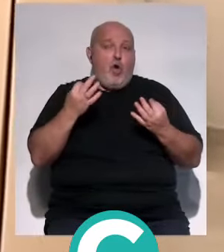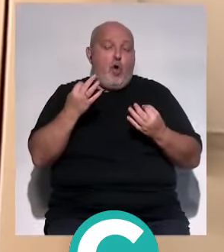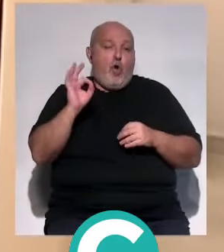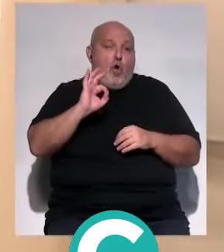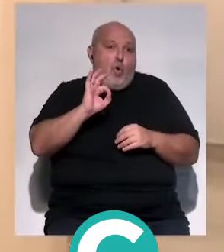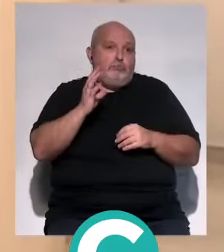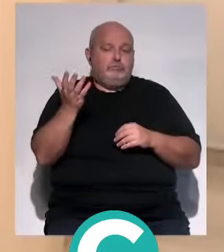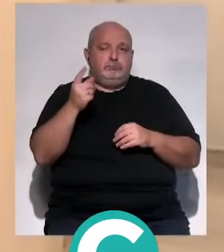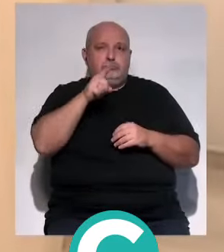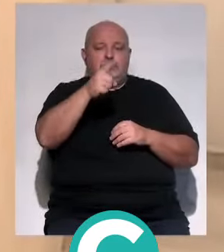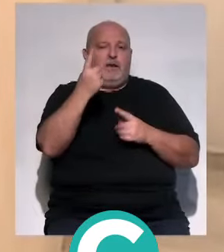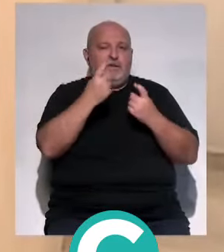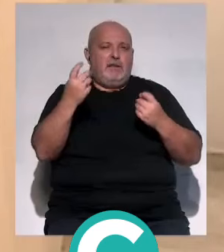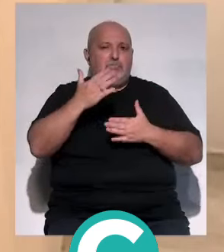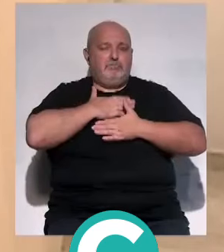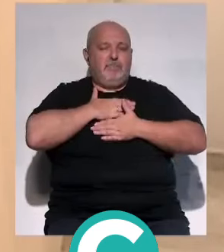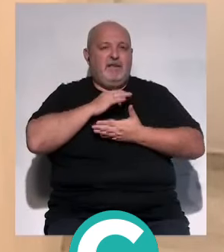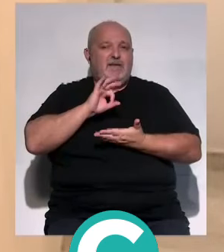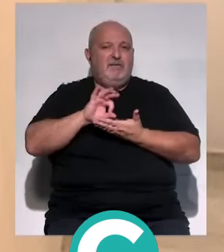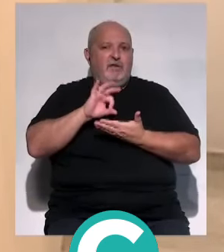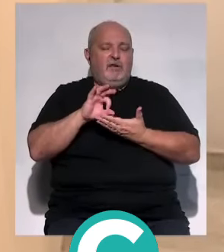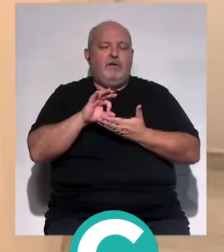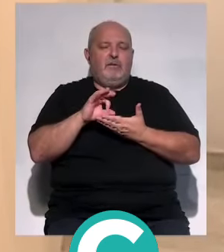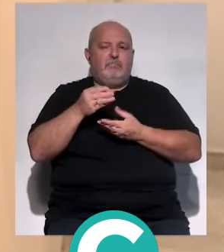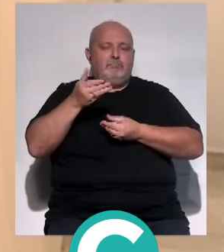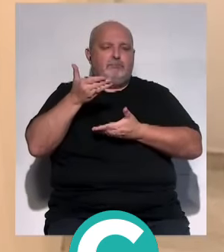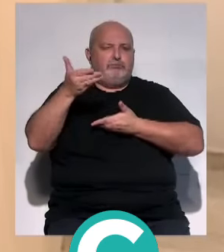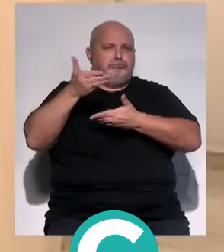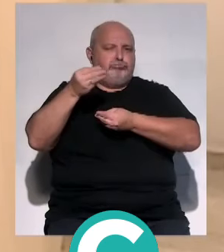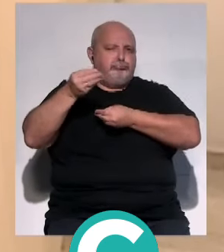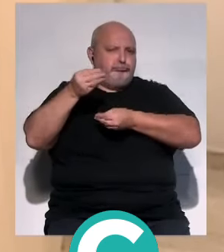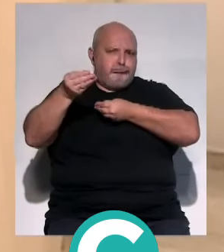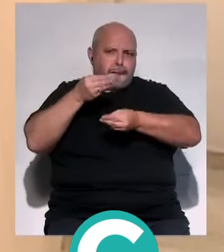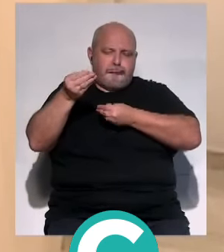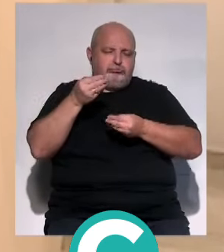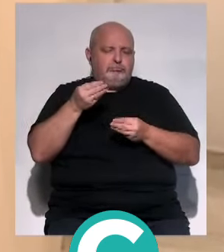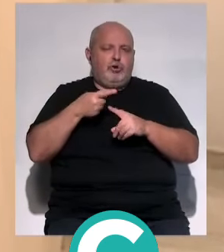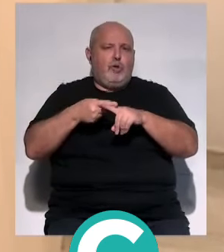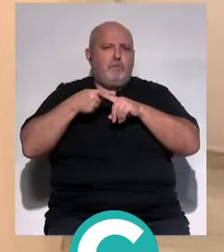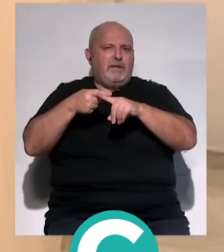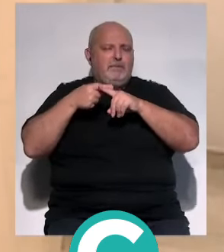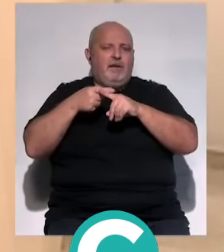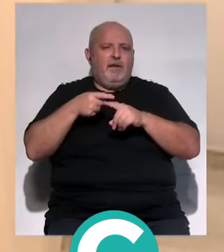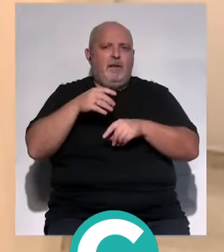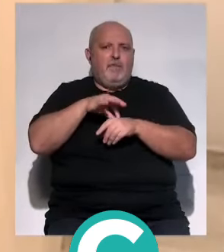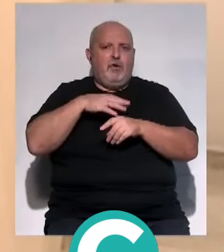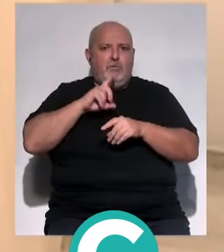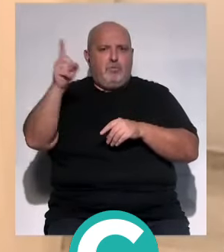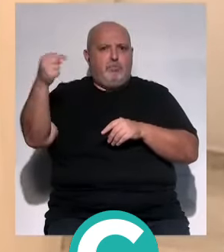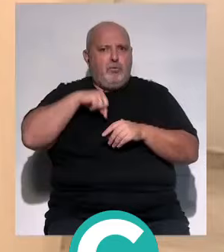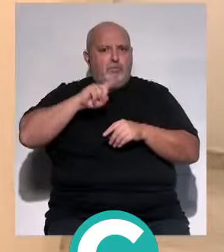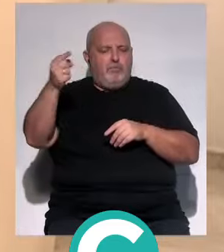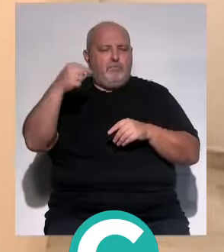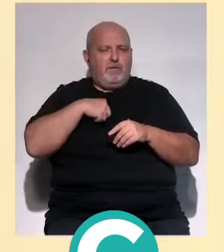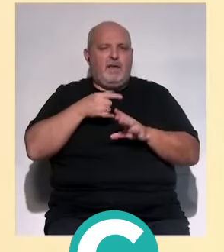ellos necesiten de nuestro servicio, la comunicación es continua, compartimos muchos especialistas, y hace